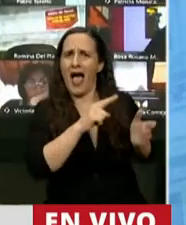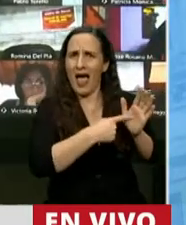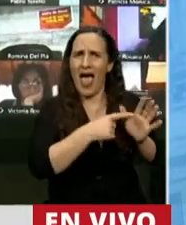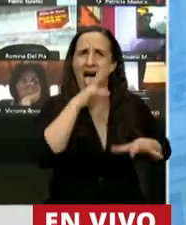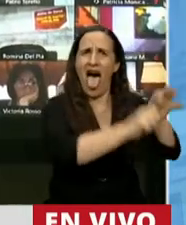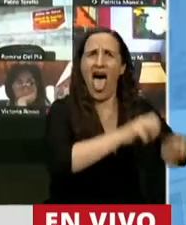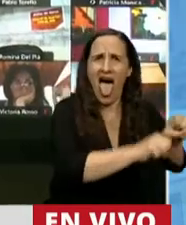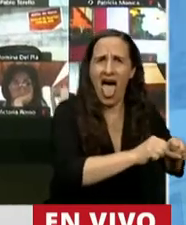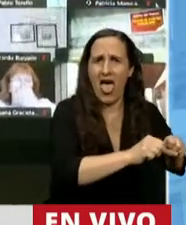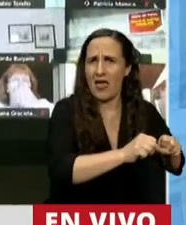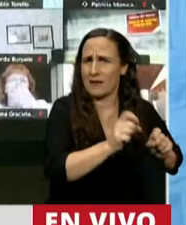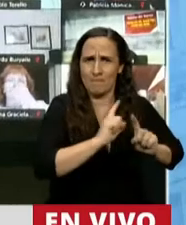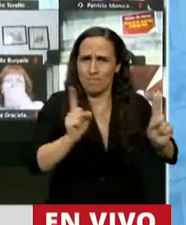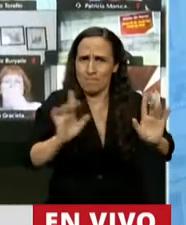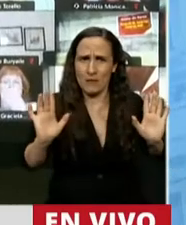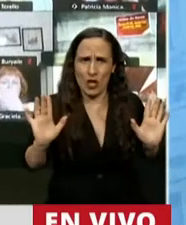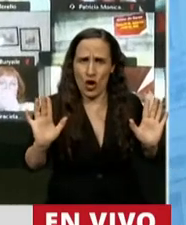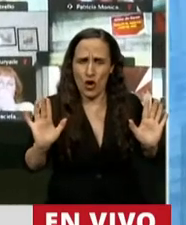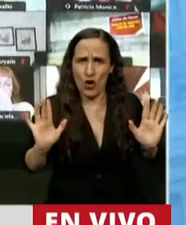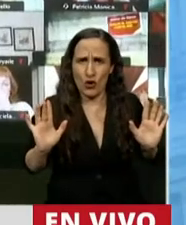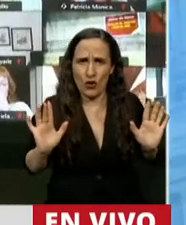ni intenciones de desmirilar